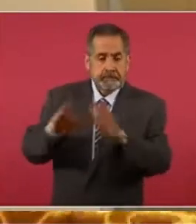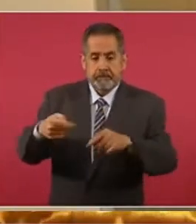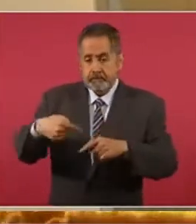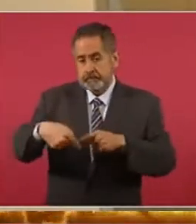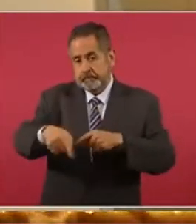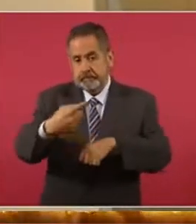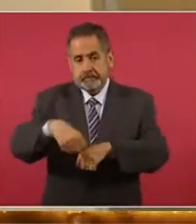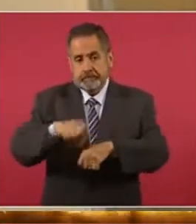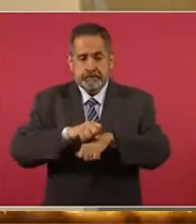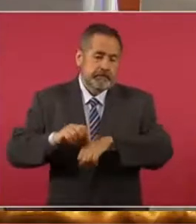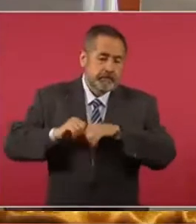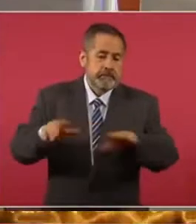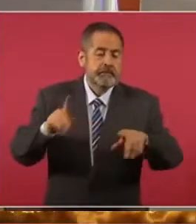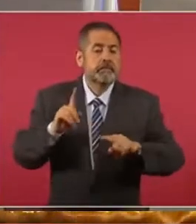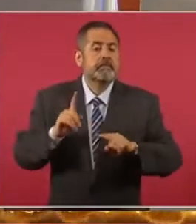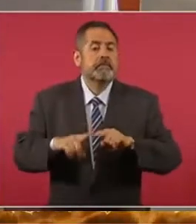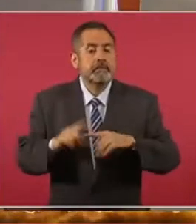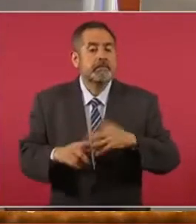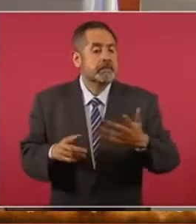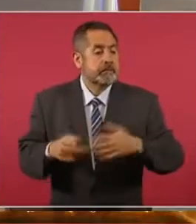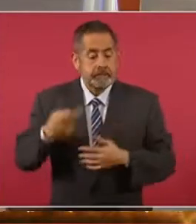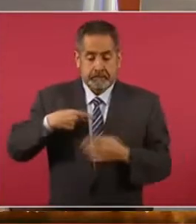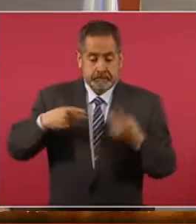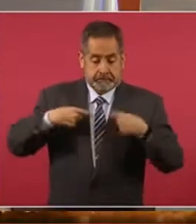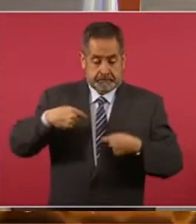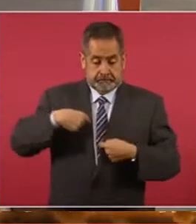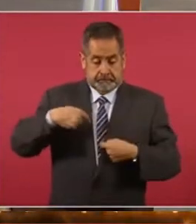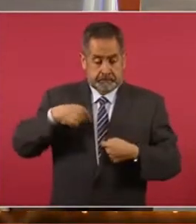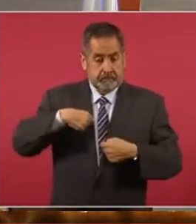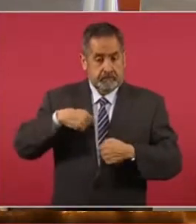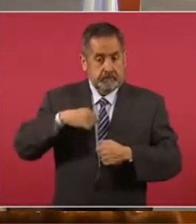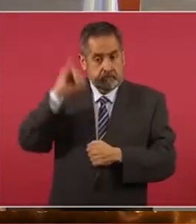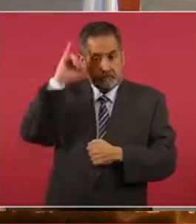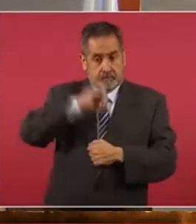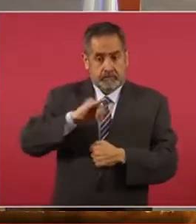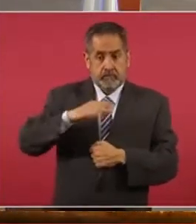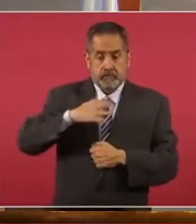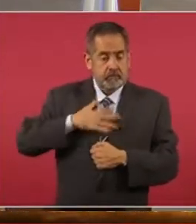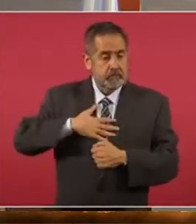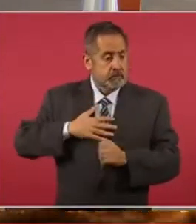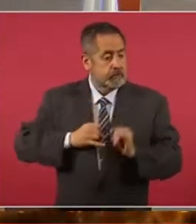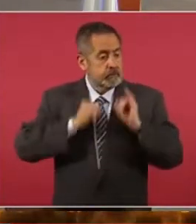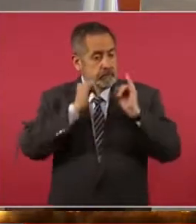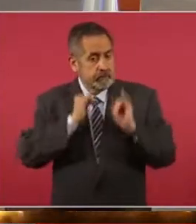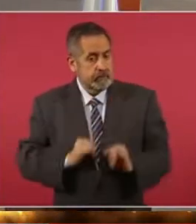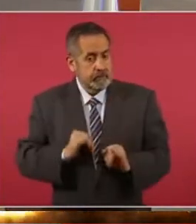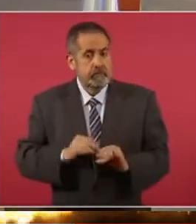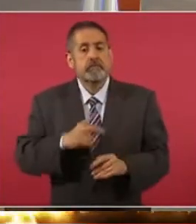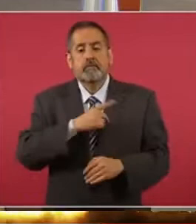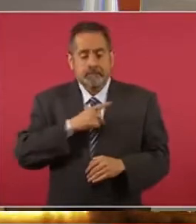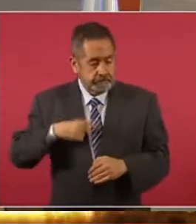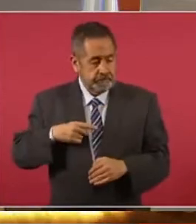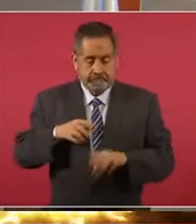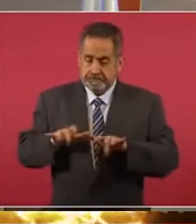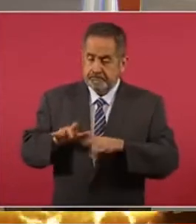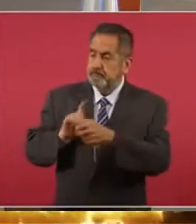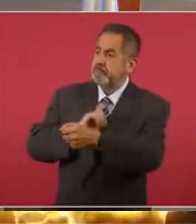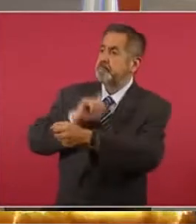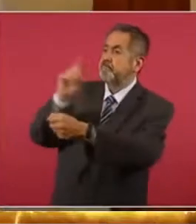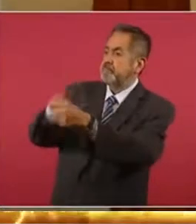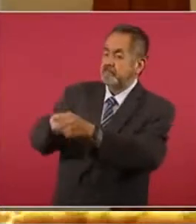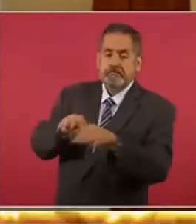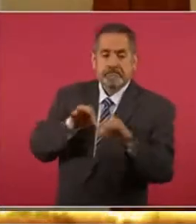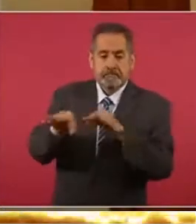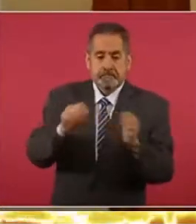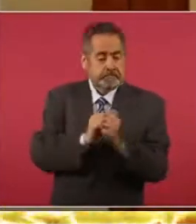semana, implica que los empleadores de manera individual están obligados a registrar a las personas